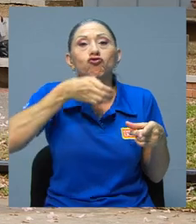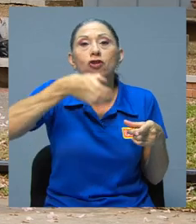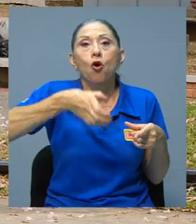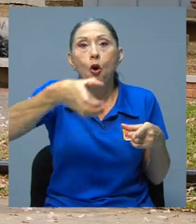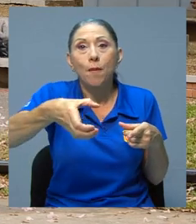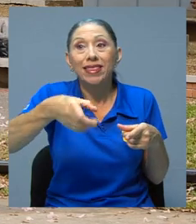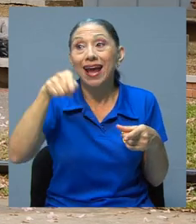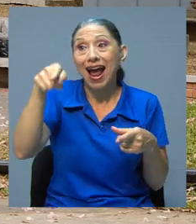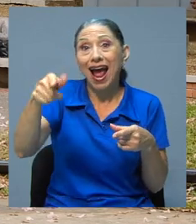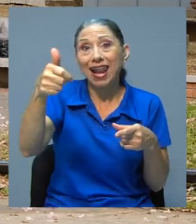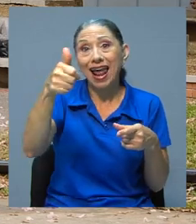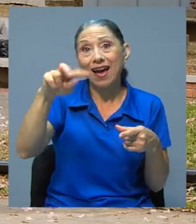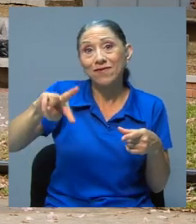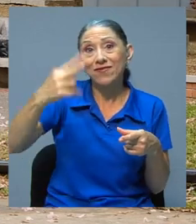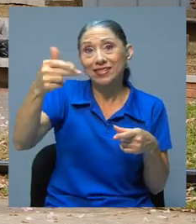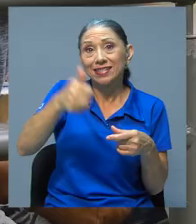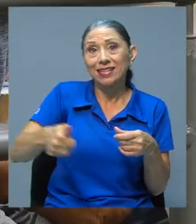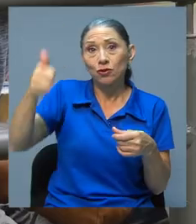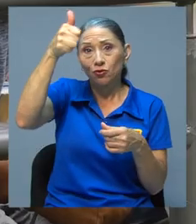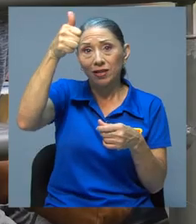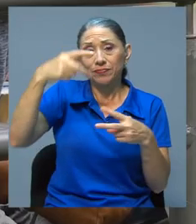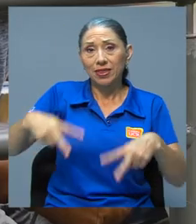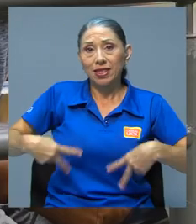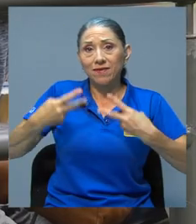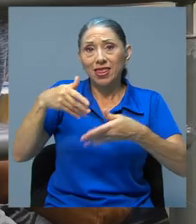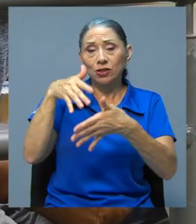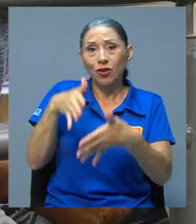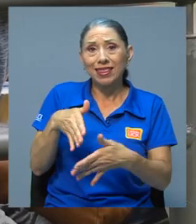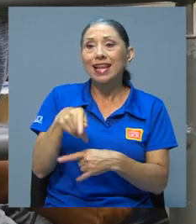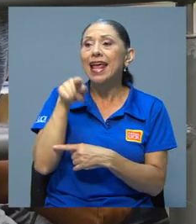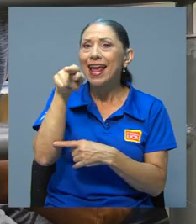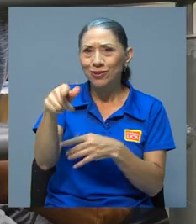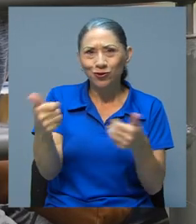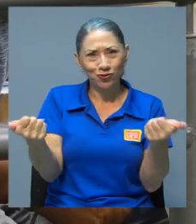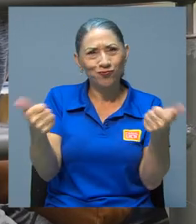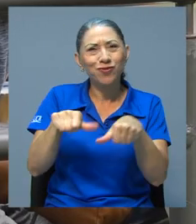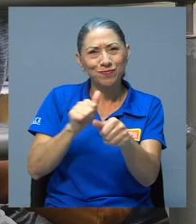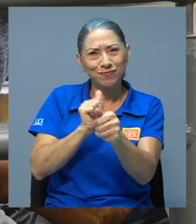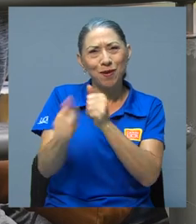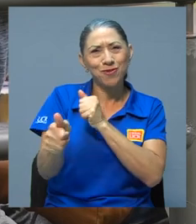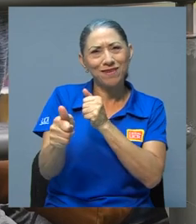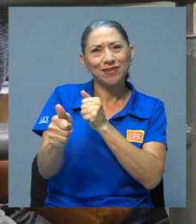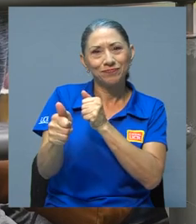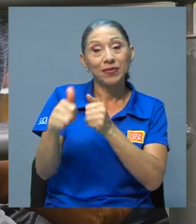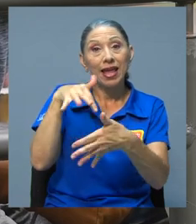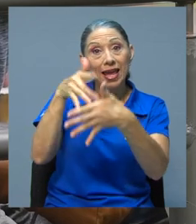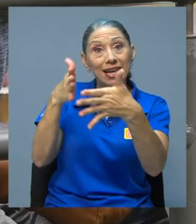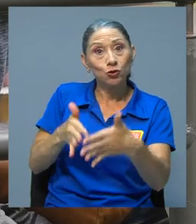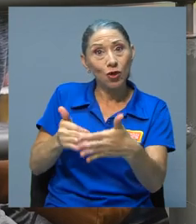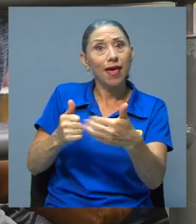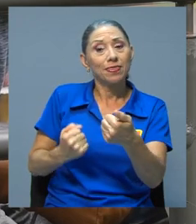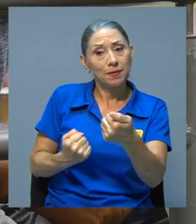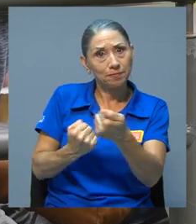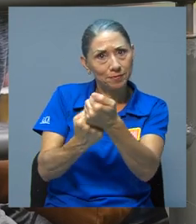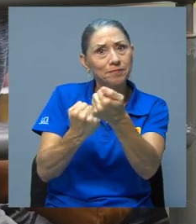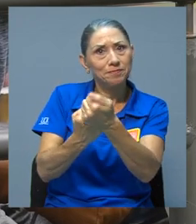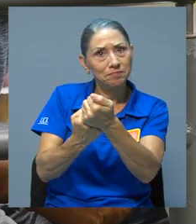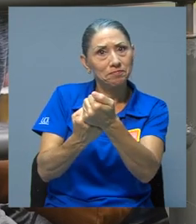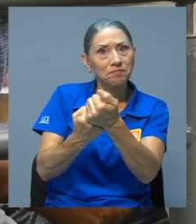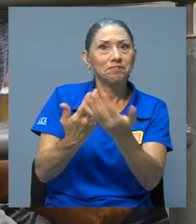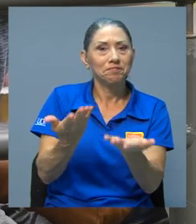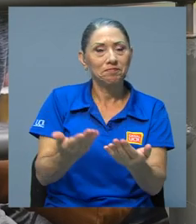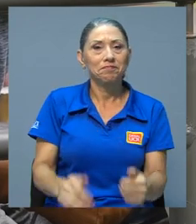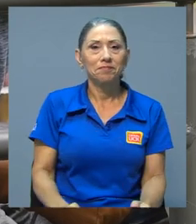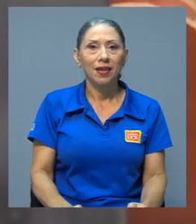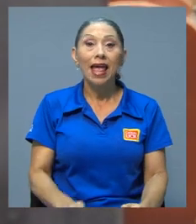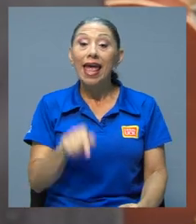a la Vicerrectoría de Vida Estudiantil quien finalmente aprueba el apoyo que el estudiante o la estudiante está solicitando.